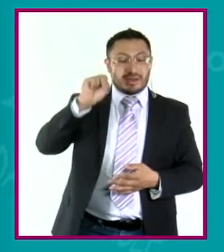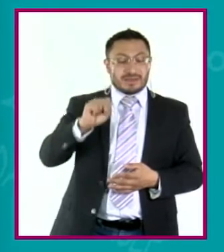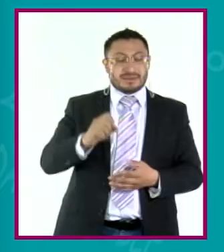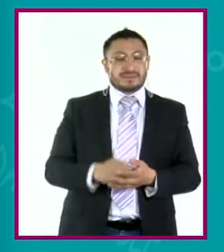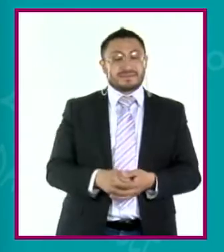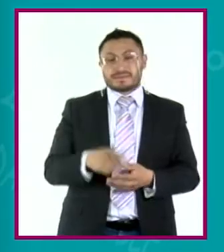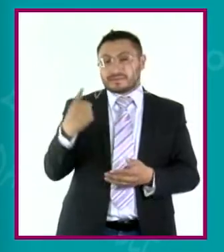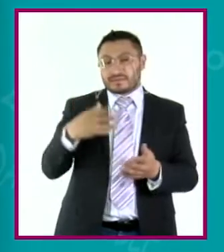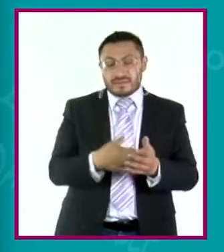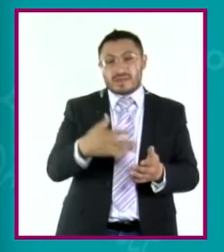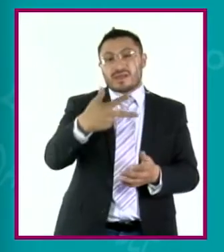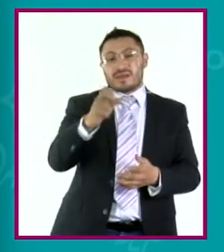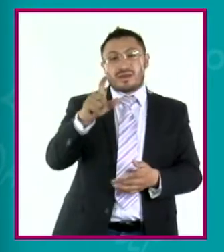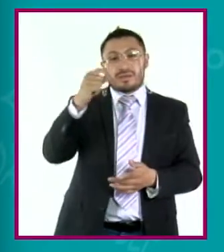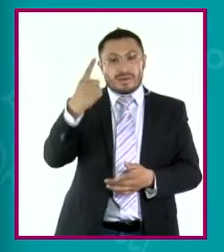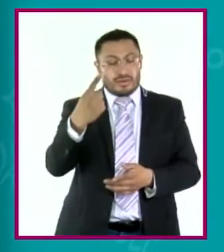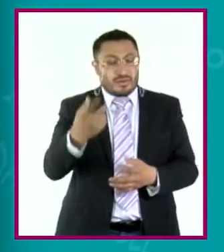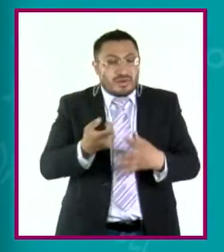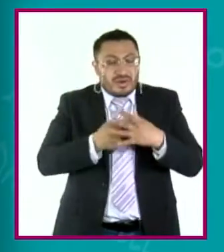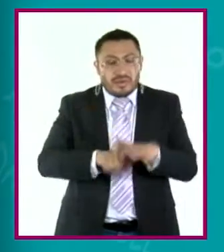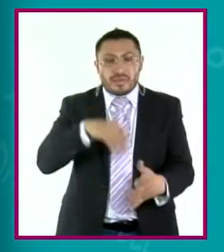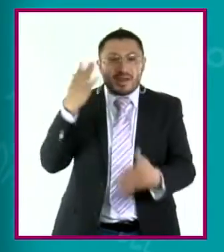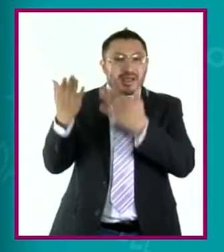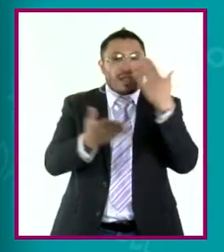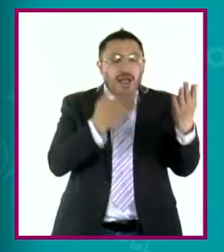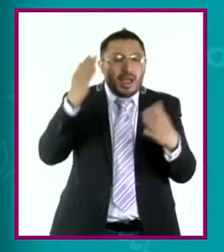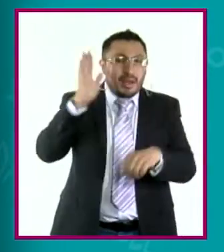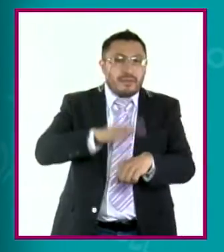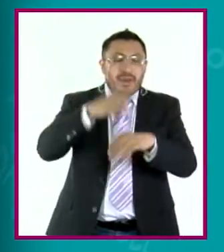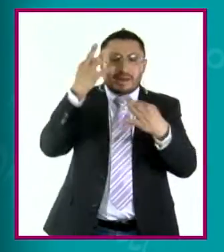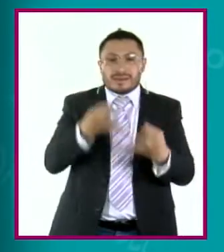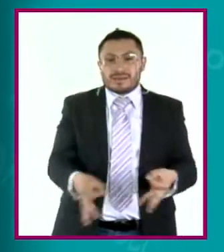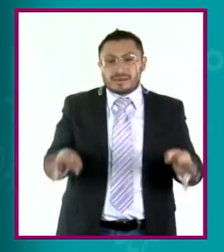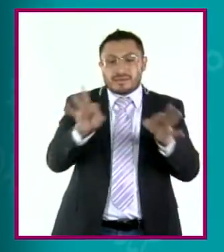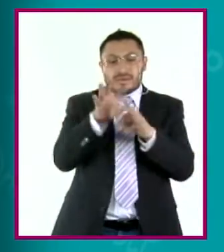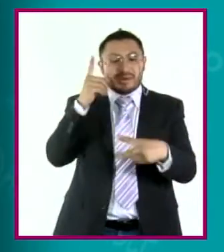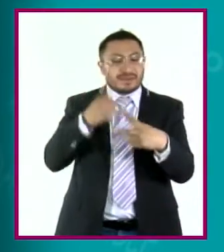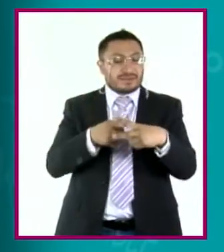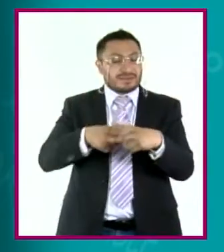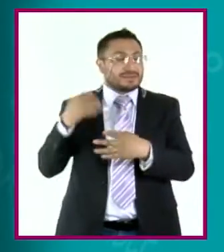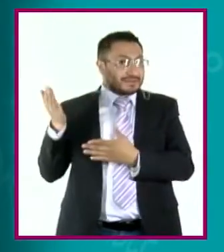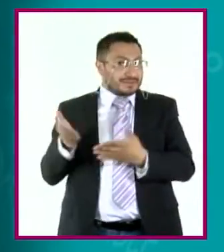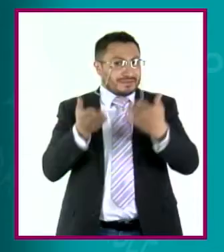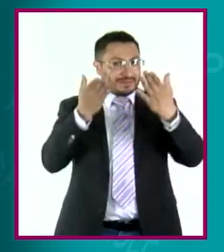inició una de las carreras más influyentes y fructíferas de la historia de las matemáticas.